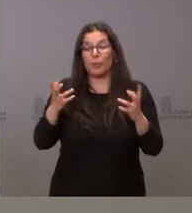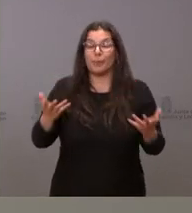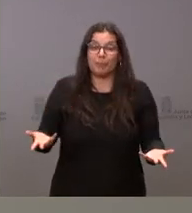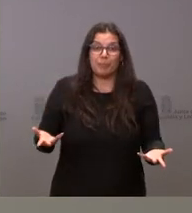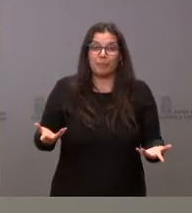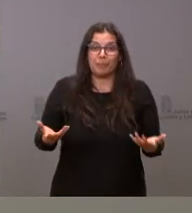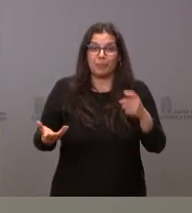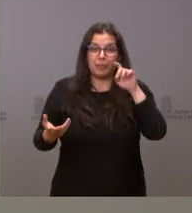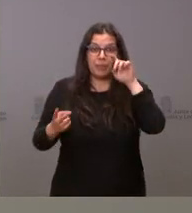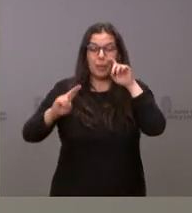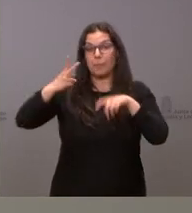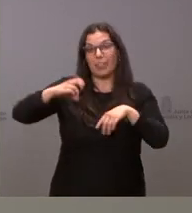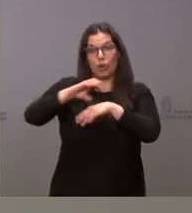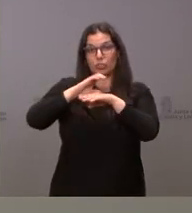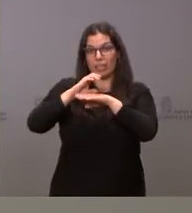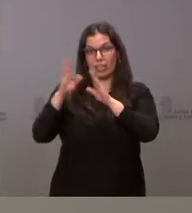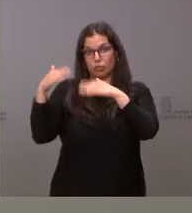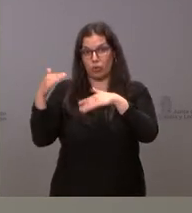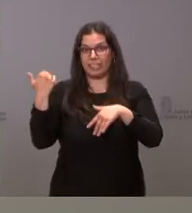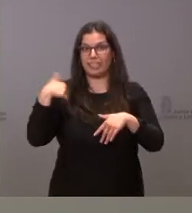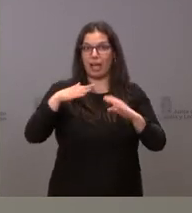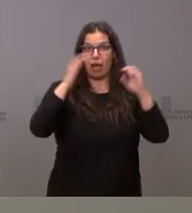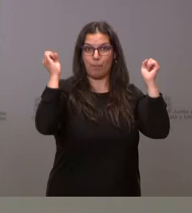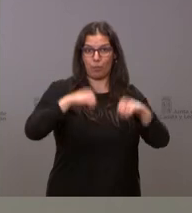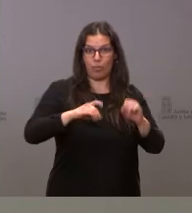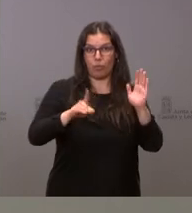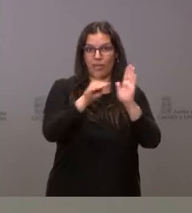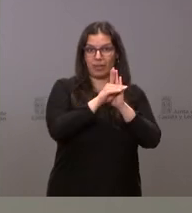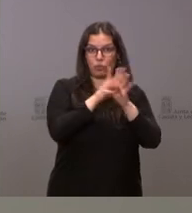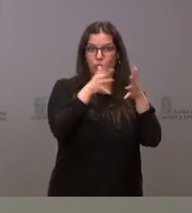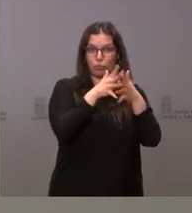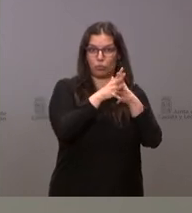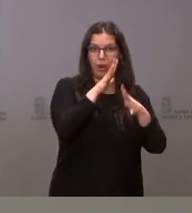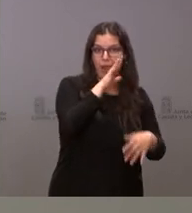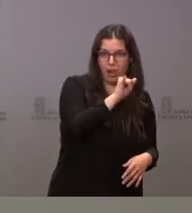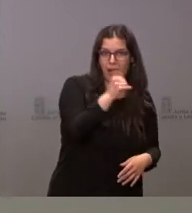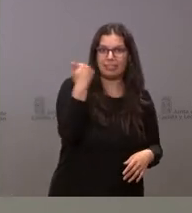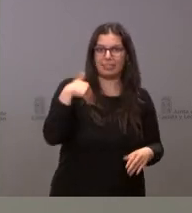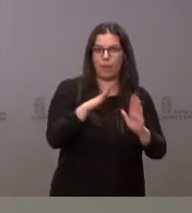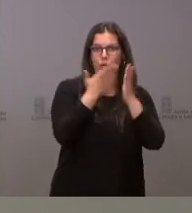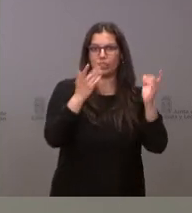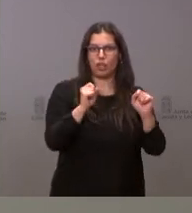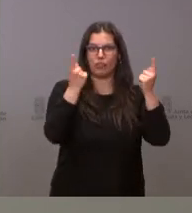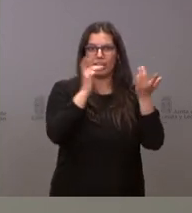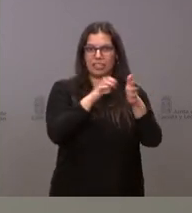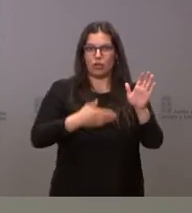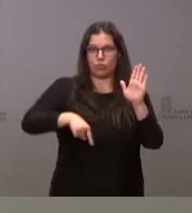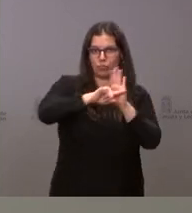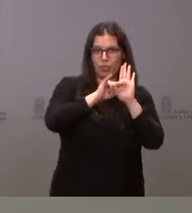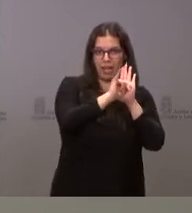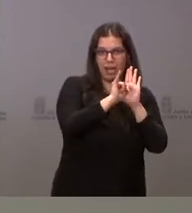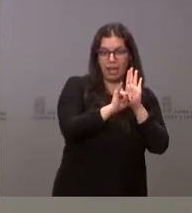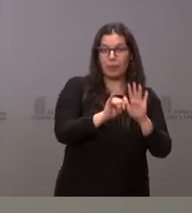Evidentemente, no va a haber viceconsejería. Las viceconsejerías se han aprobado ya mediante decreto de estructura que se ha publicado en el veletín oficial de Castilla y León.